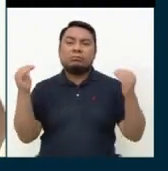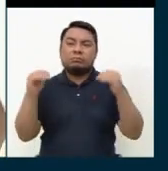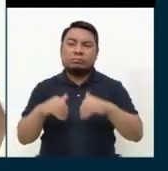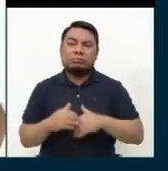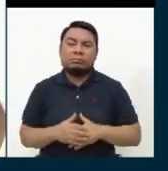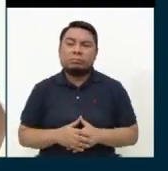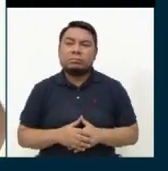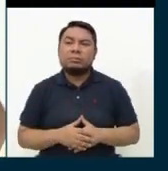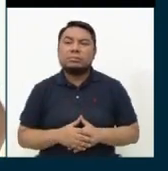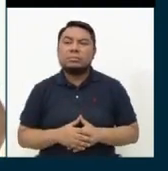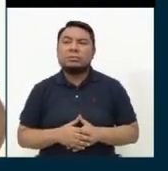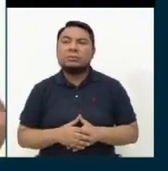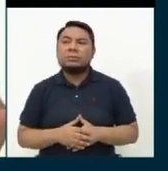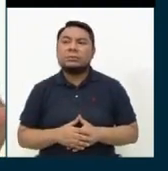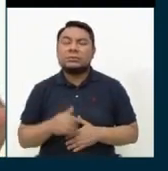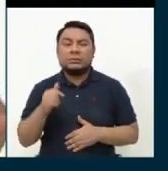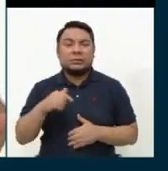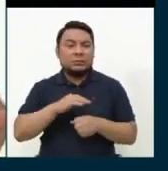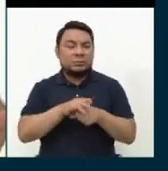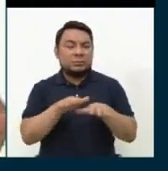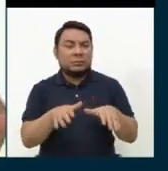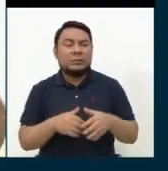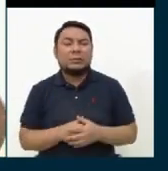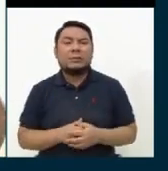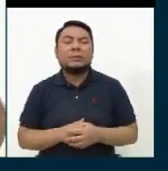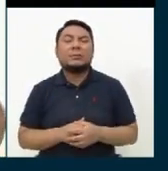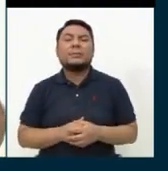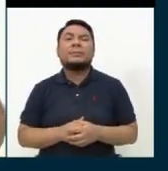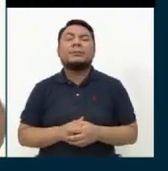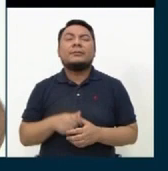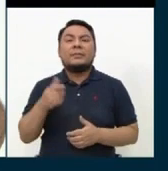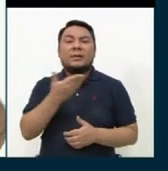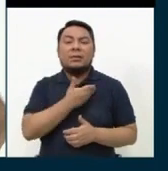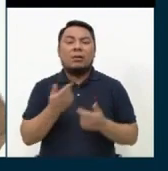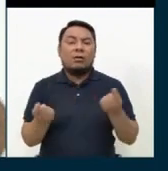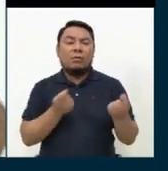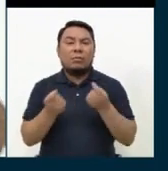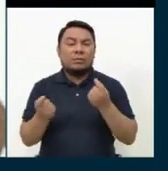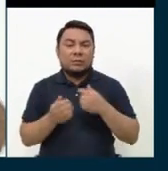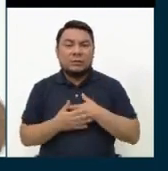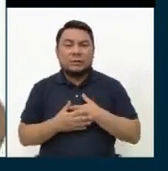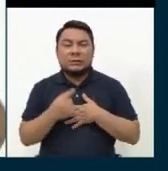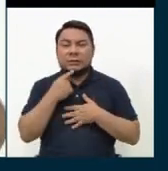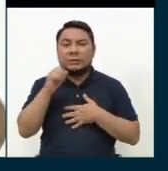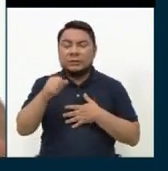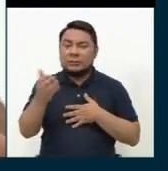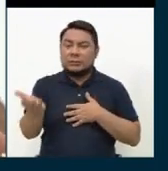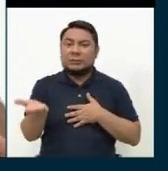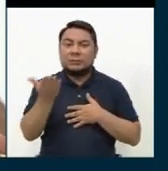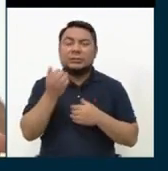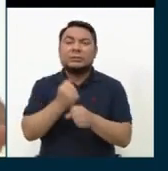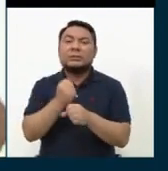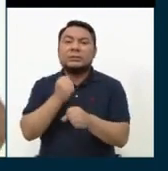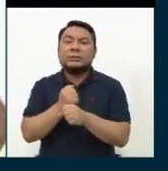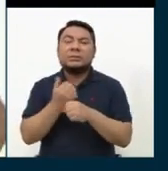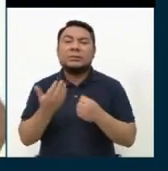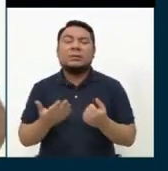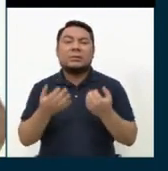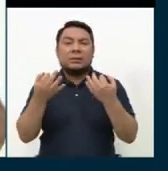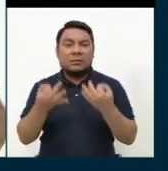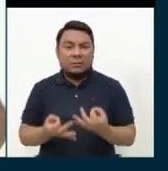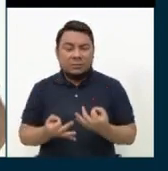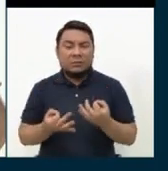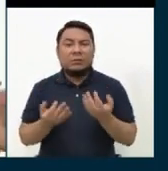pandemia y el gobierno les ha limitado a trabajar en forma